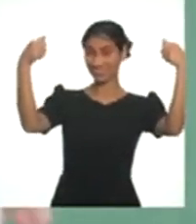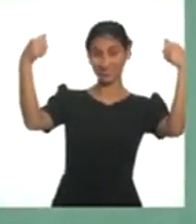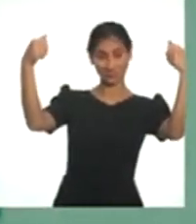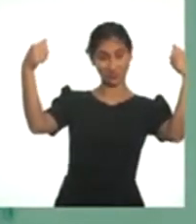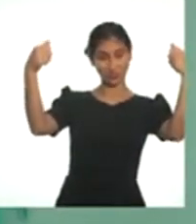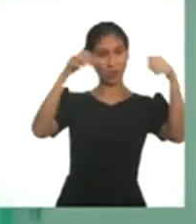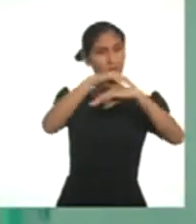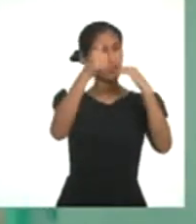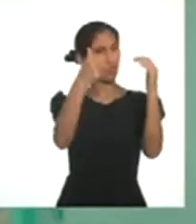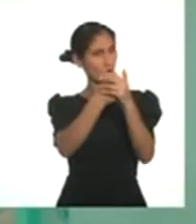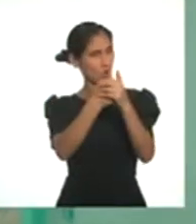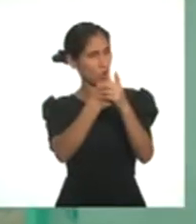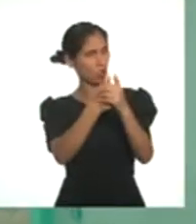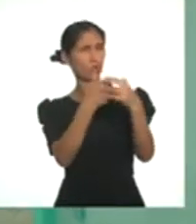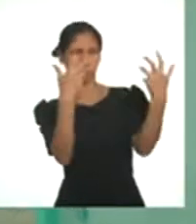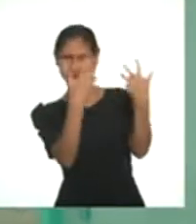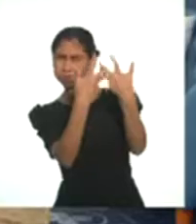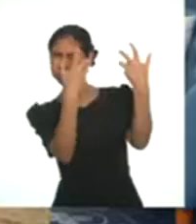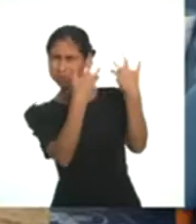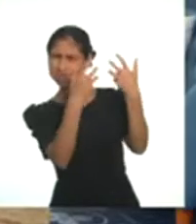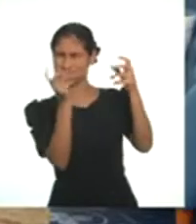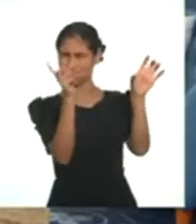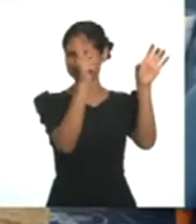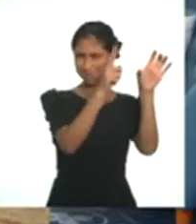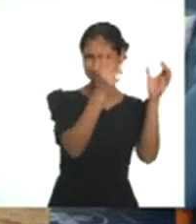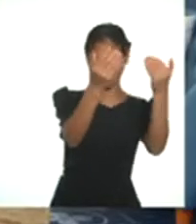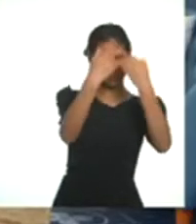Integración y competitividad.